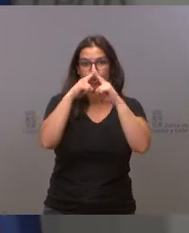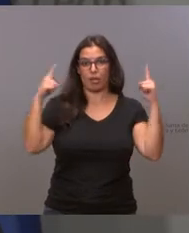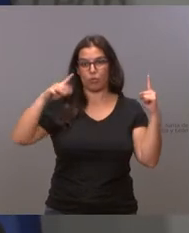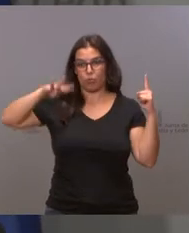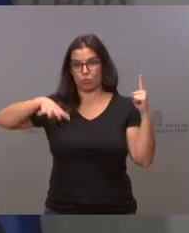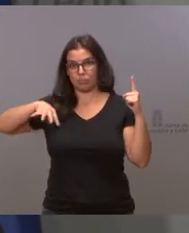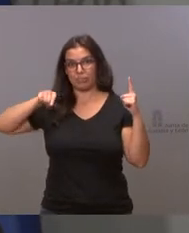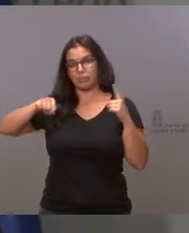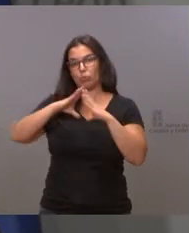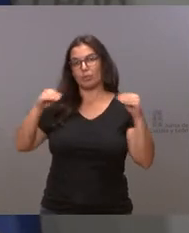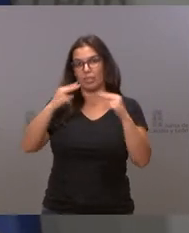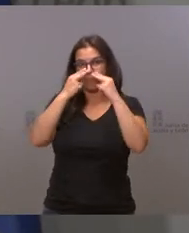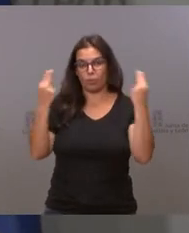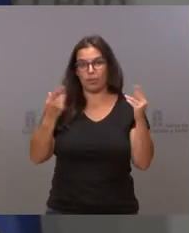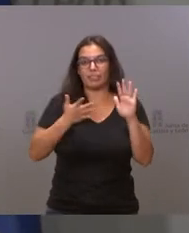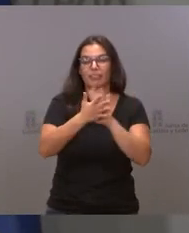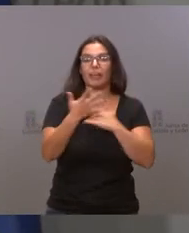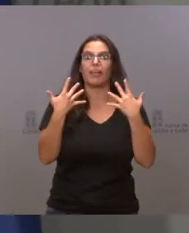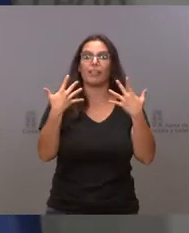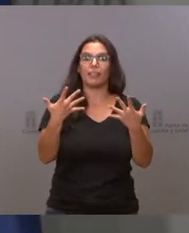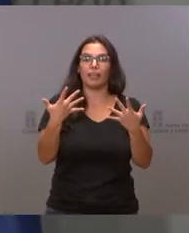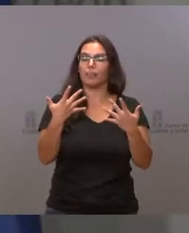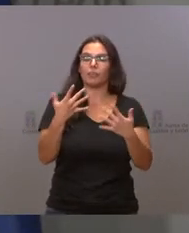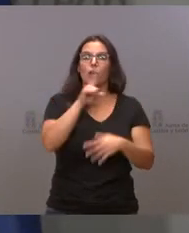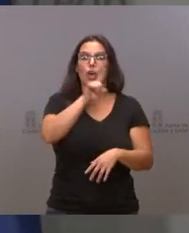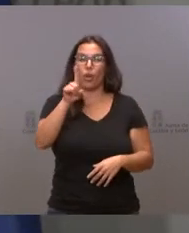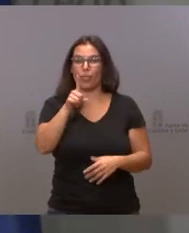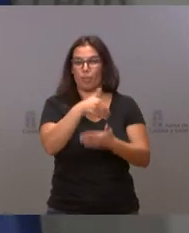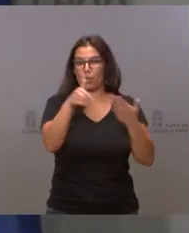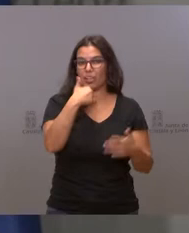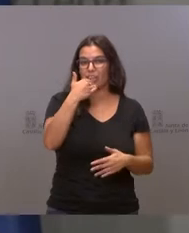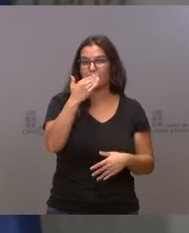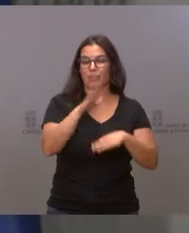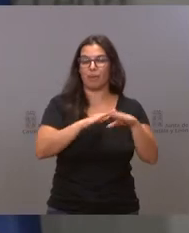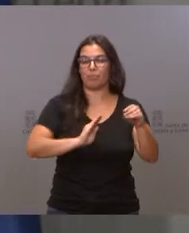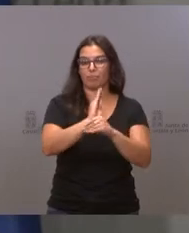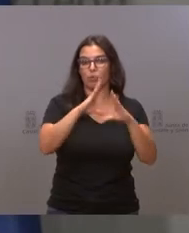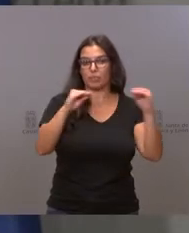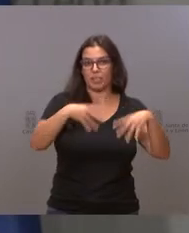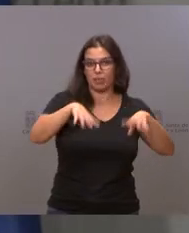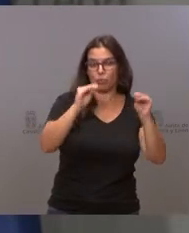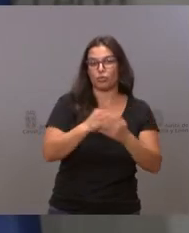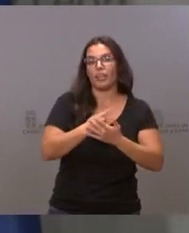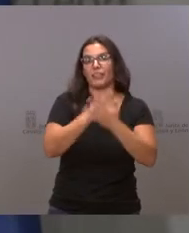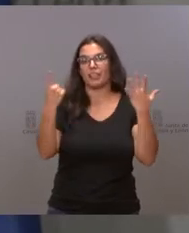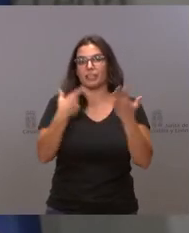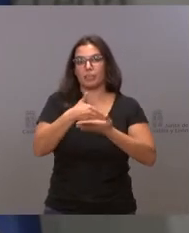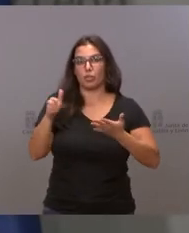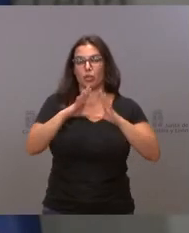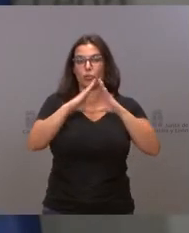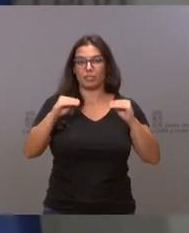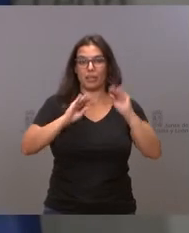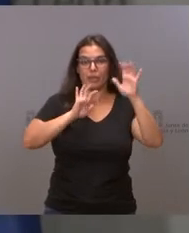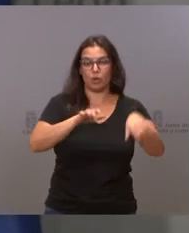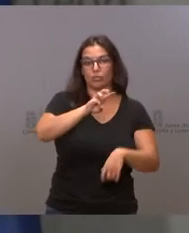públicas. Son 11 millones casi a la Universidad de Burgos, 16 millones a la Universidad de León, 34